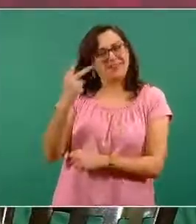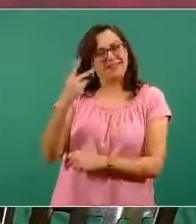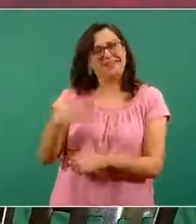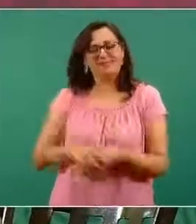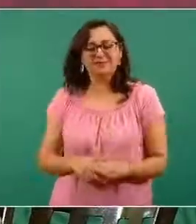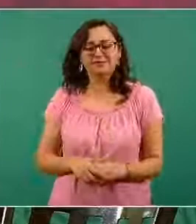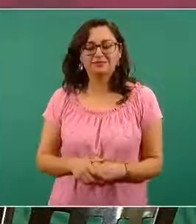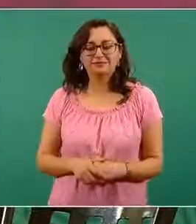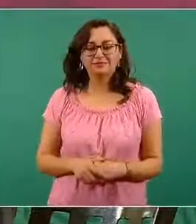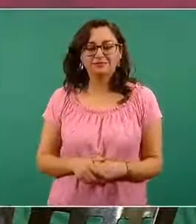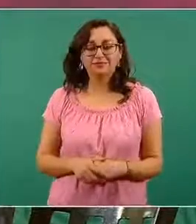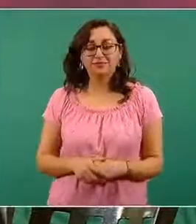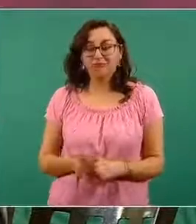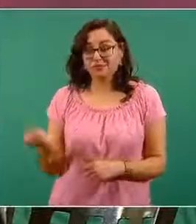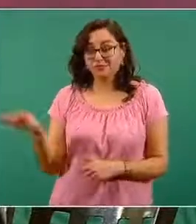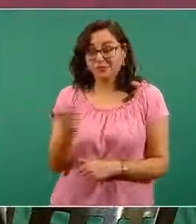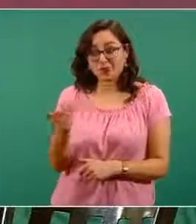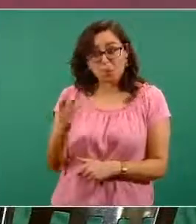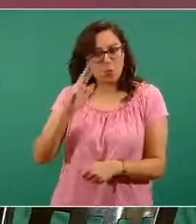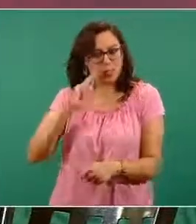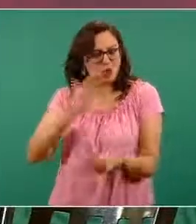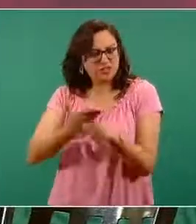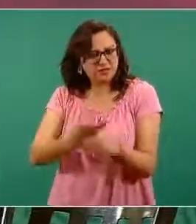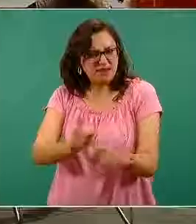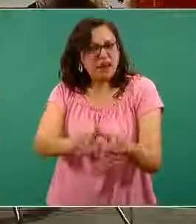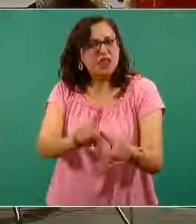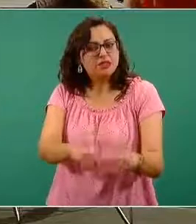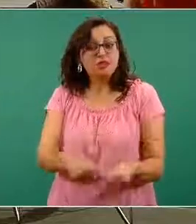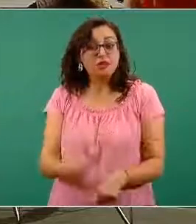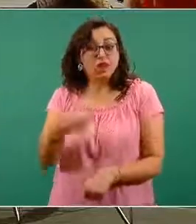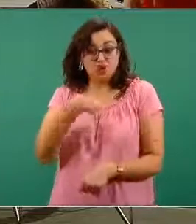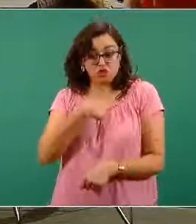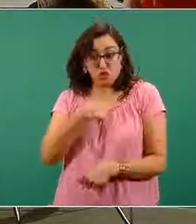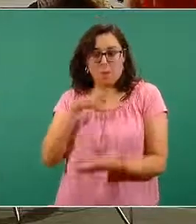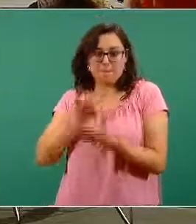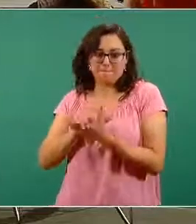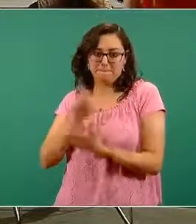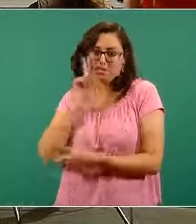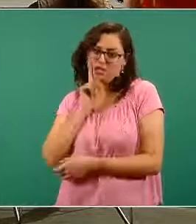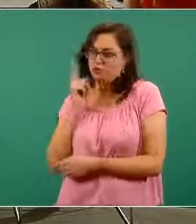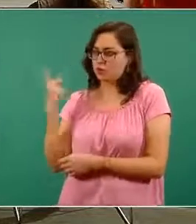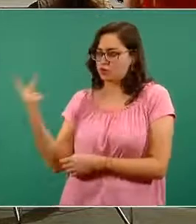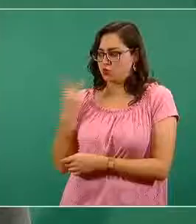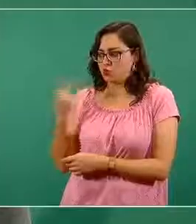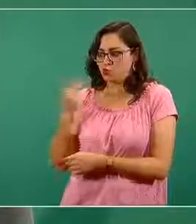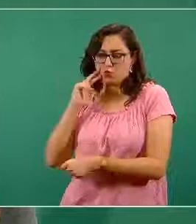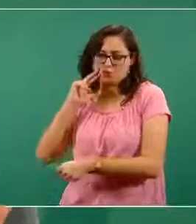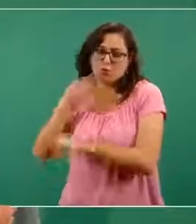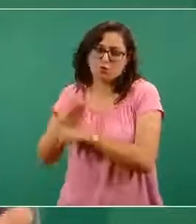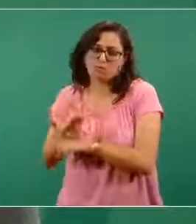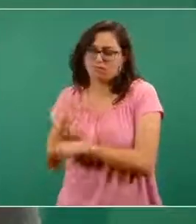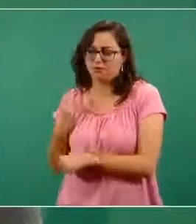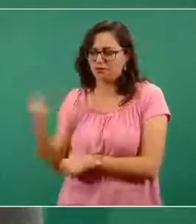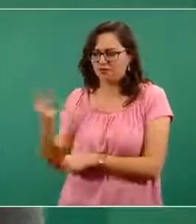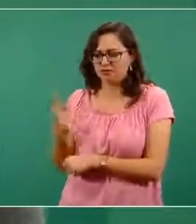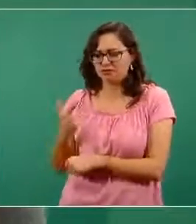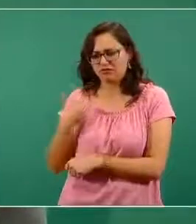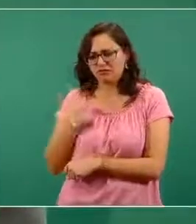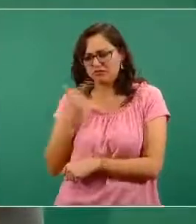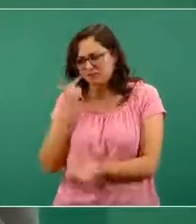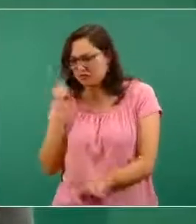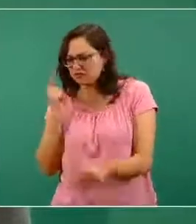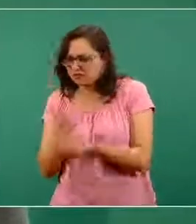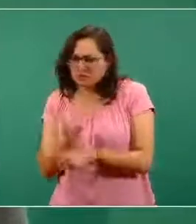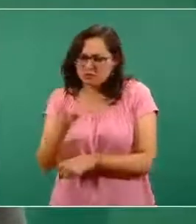Ellos son mi responsabilidad y de mi esposa. Y si yo veo que mis hijos están tosiendo,